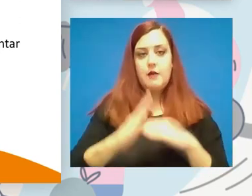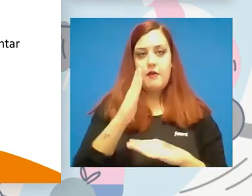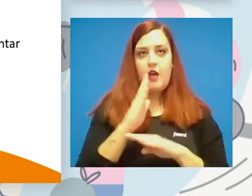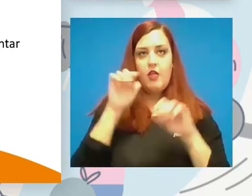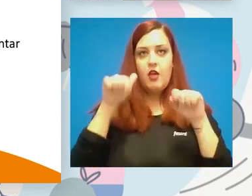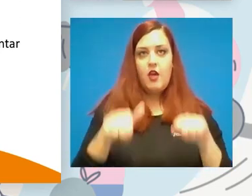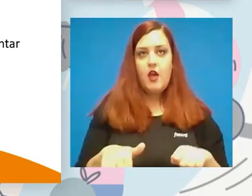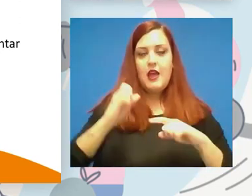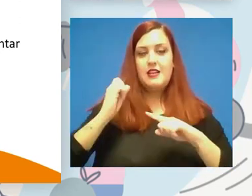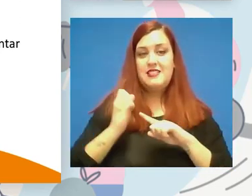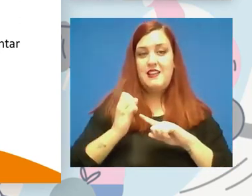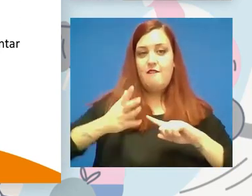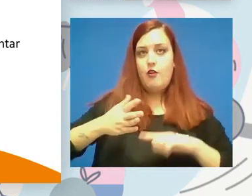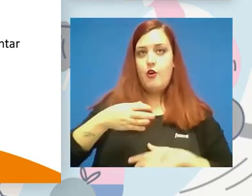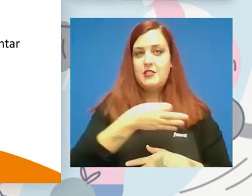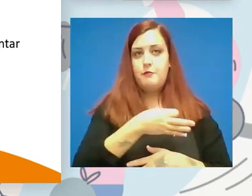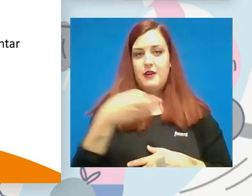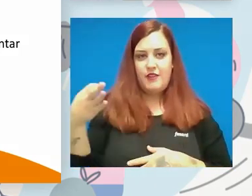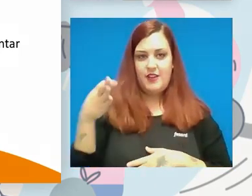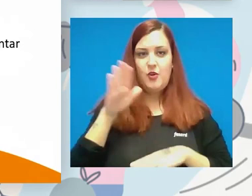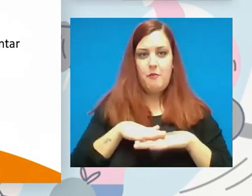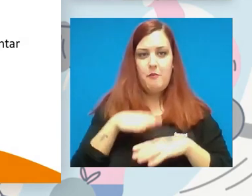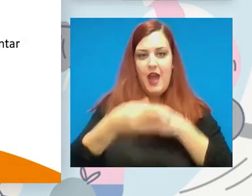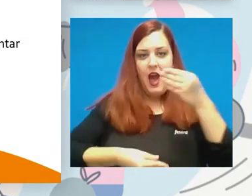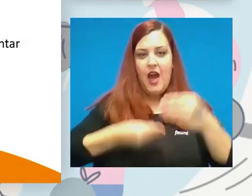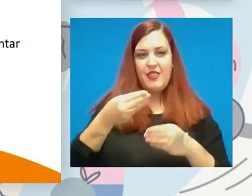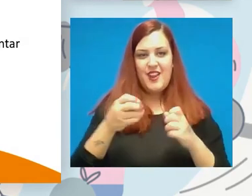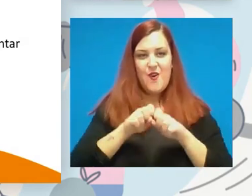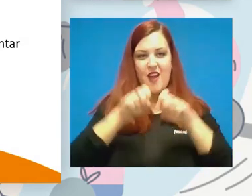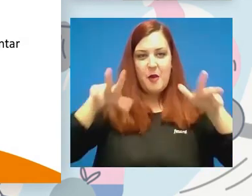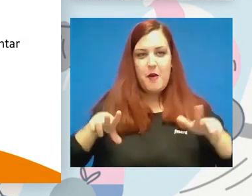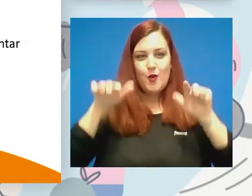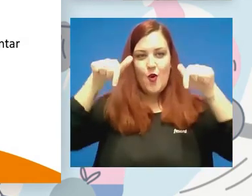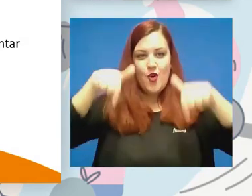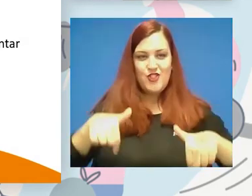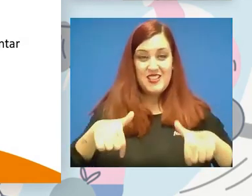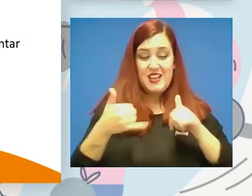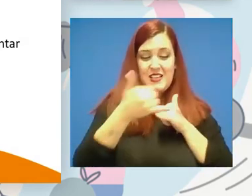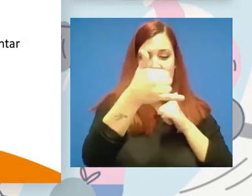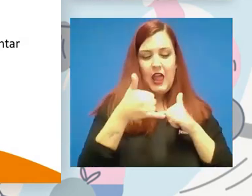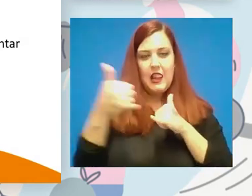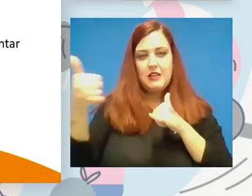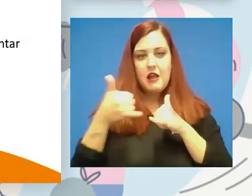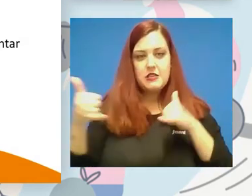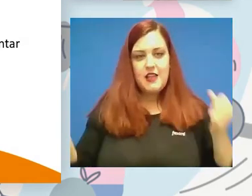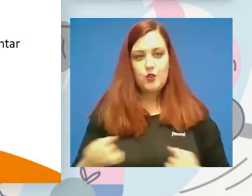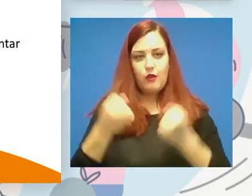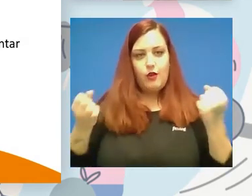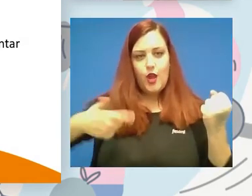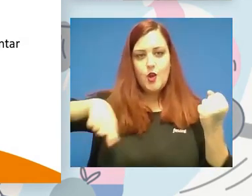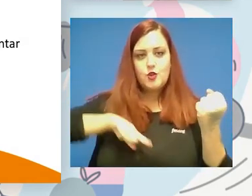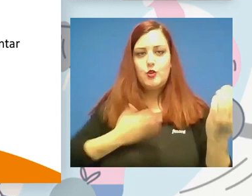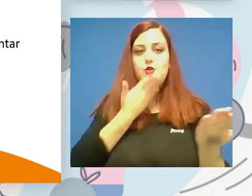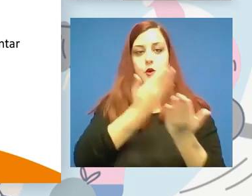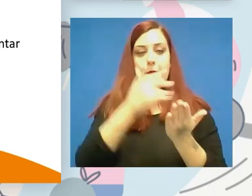es ideal en el marco de estas líneas de actuación que reclamamos y que quedan